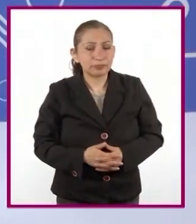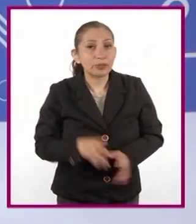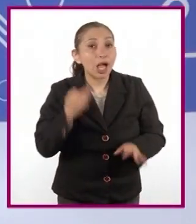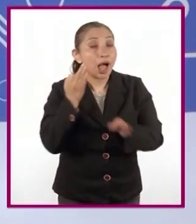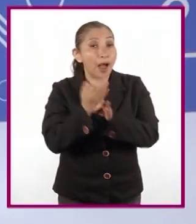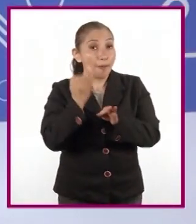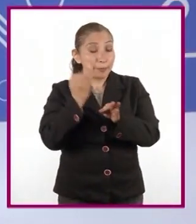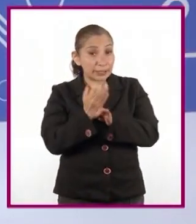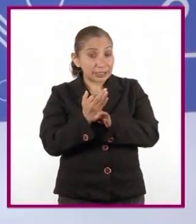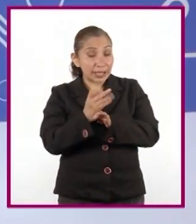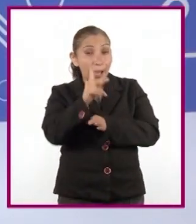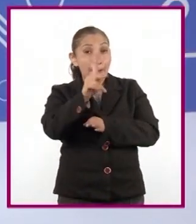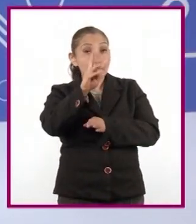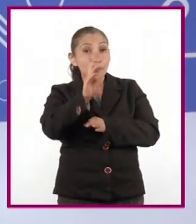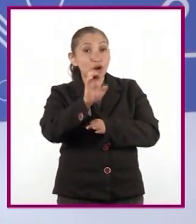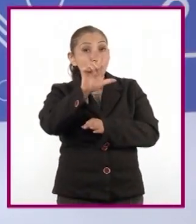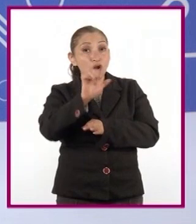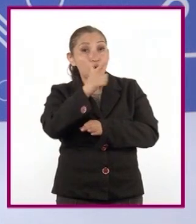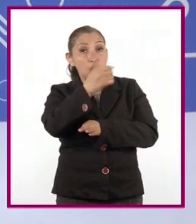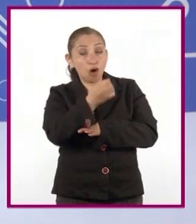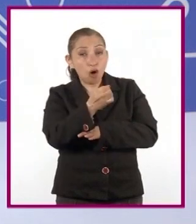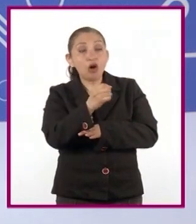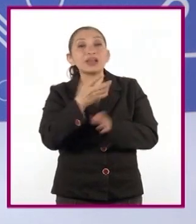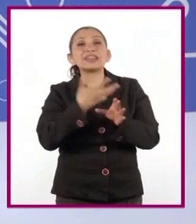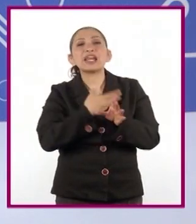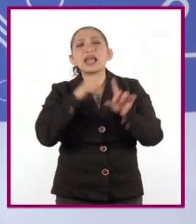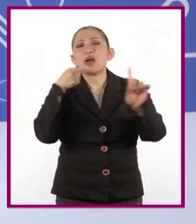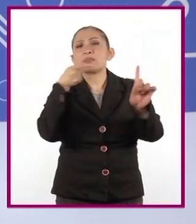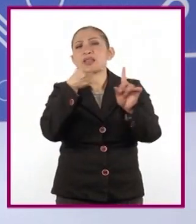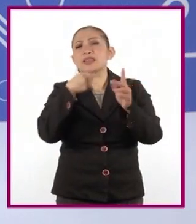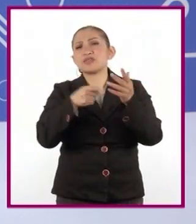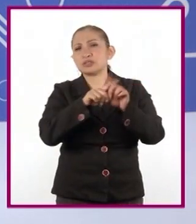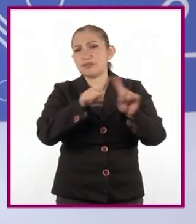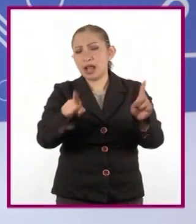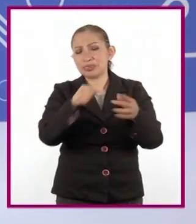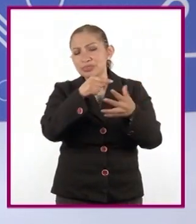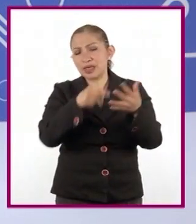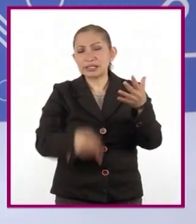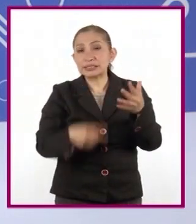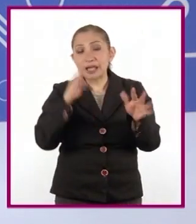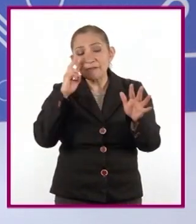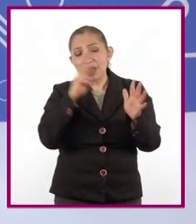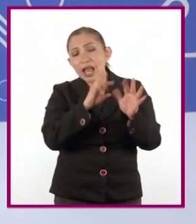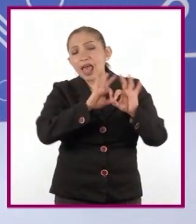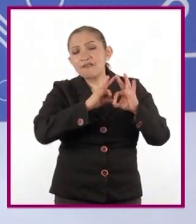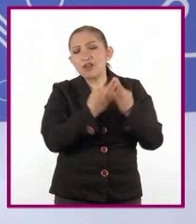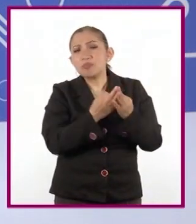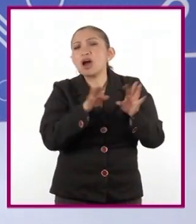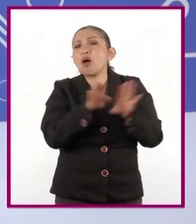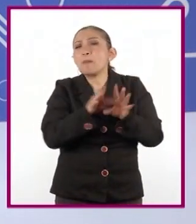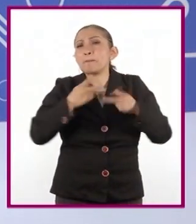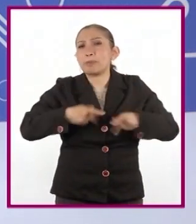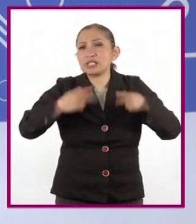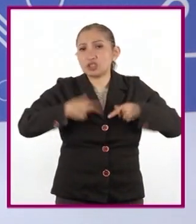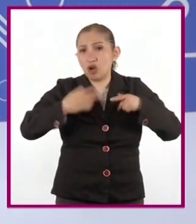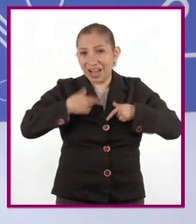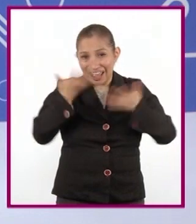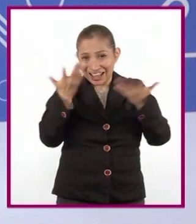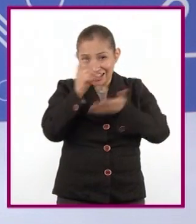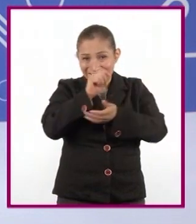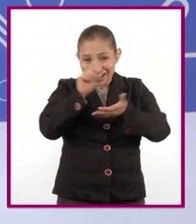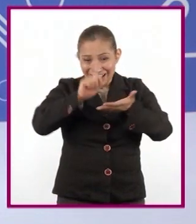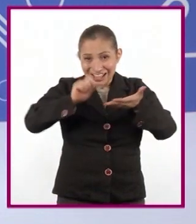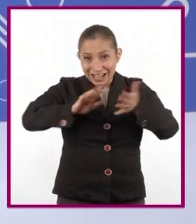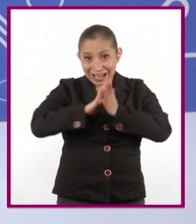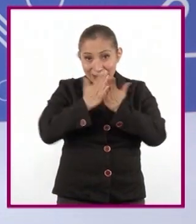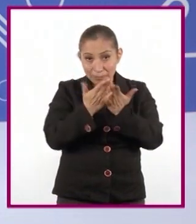Actualmente, el prólogo puede tener diversos propósitos y estos se reflejan en la forma en la que el autor conjuga los verbos